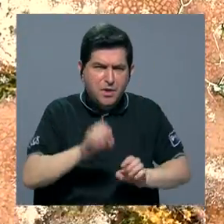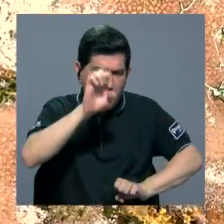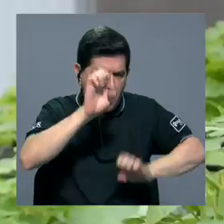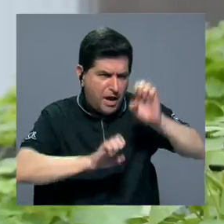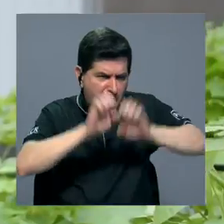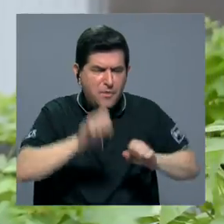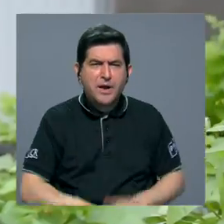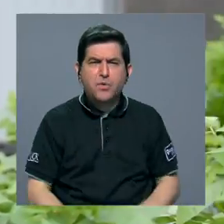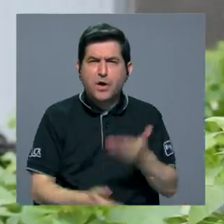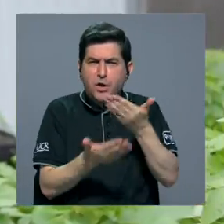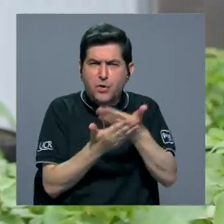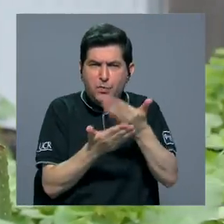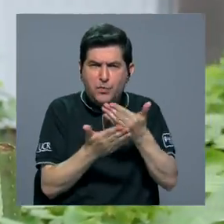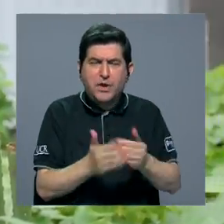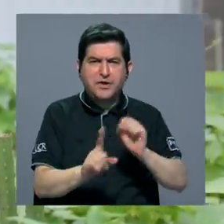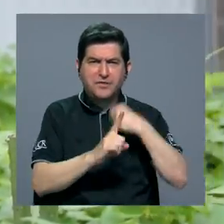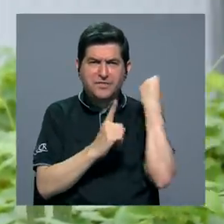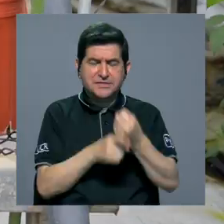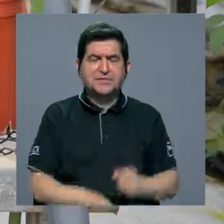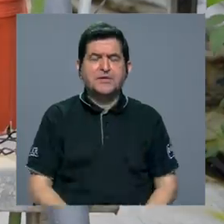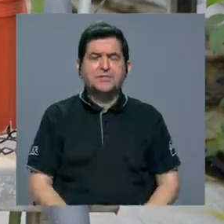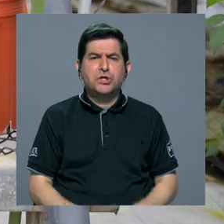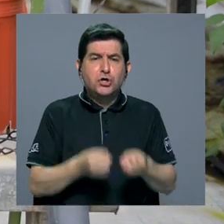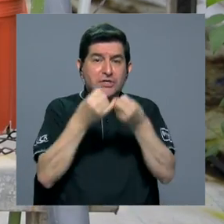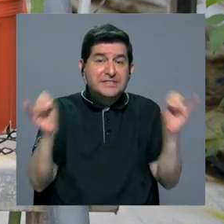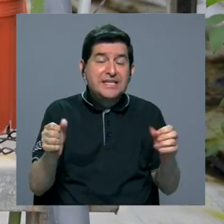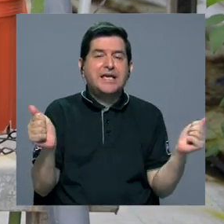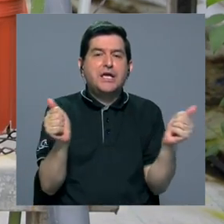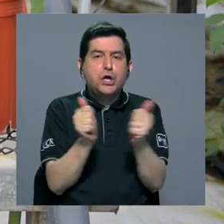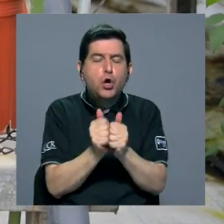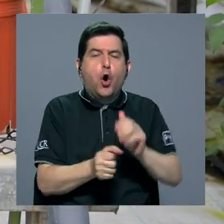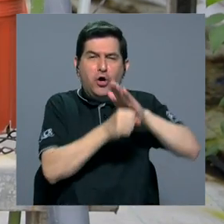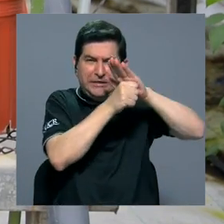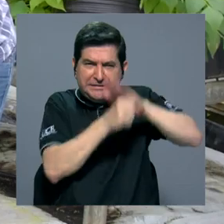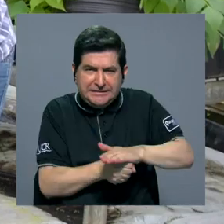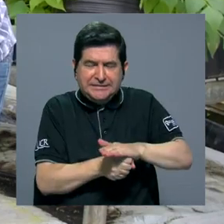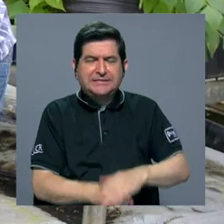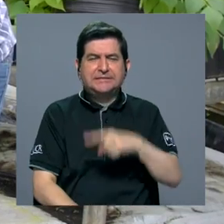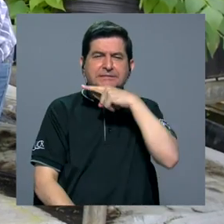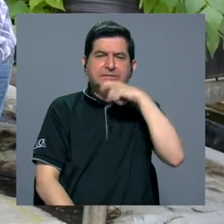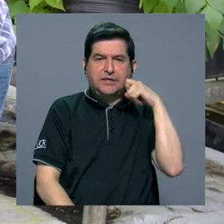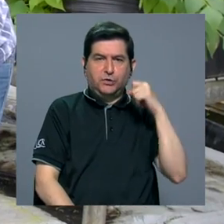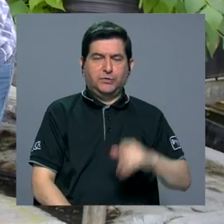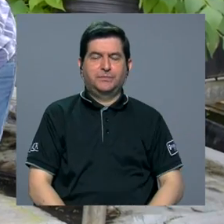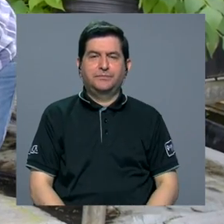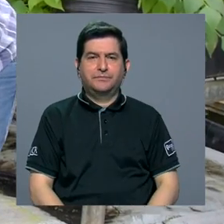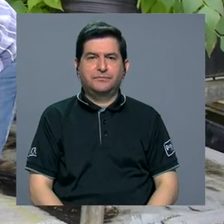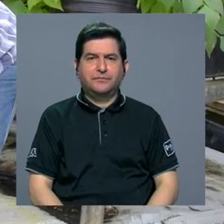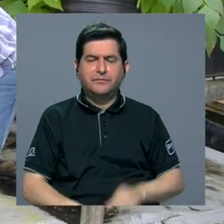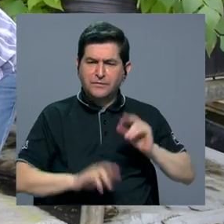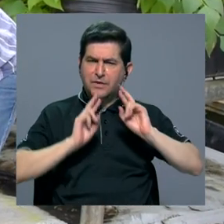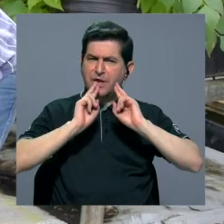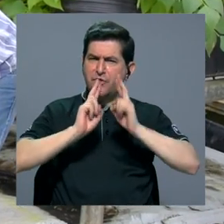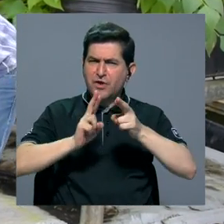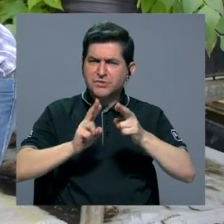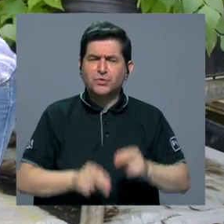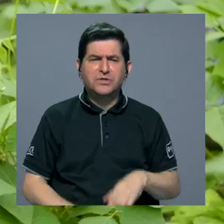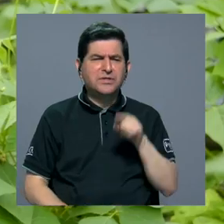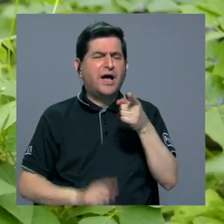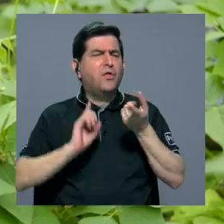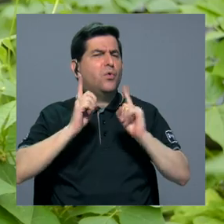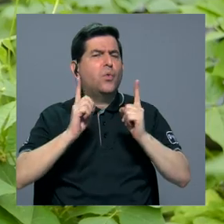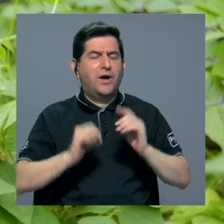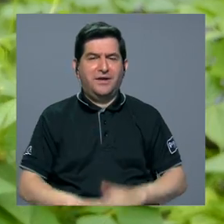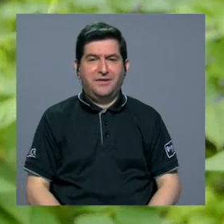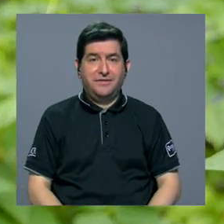evaluaron los ensayos en una condición sin estrés por sequía y con estrés por sequía. ¿Y cuál fue el resultado de esto?